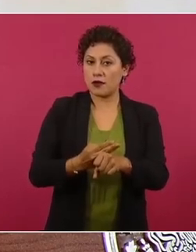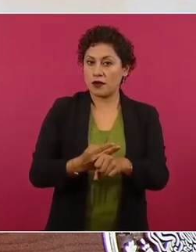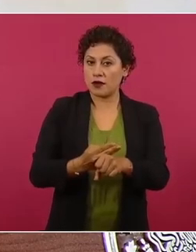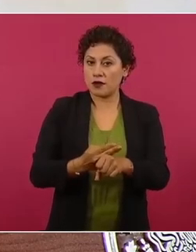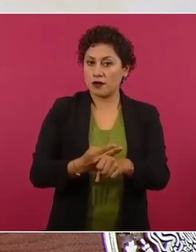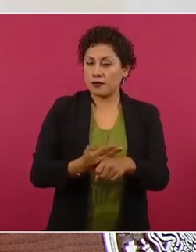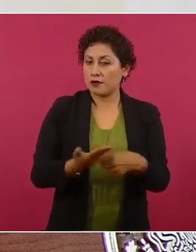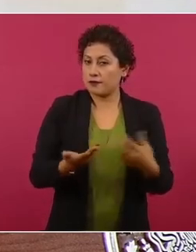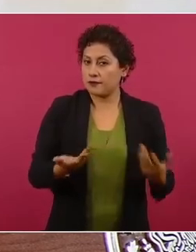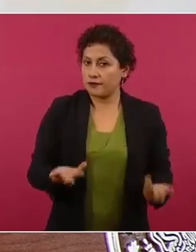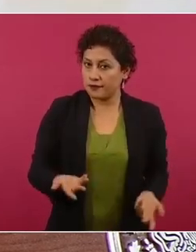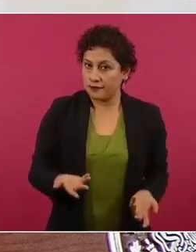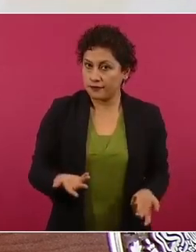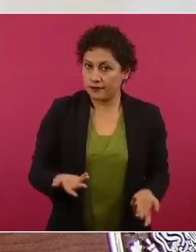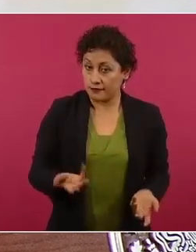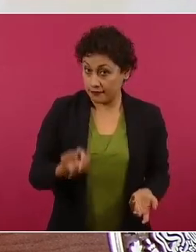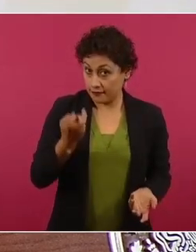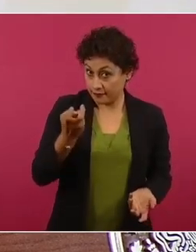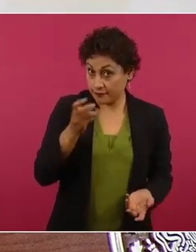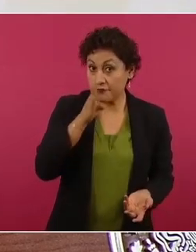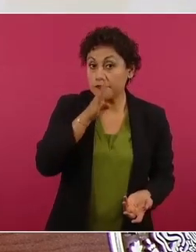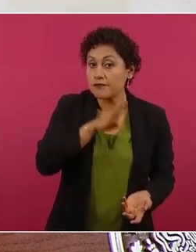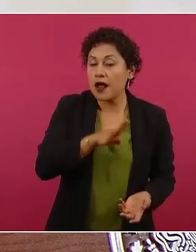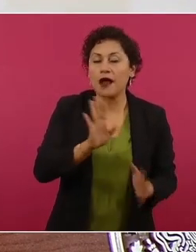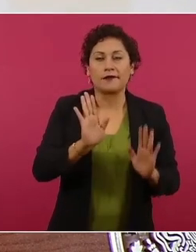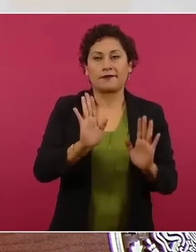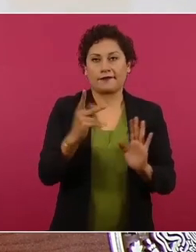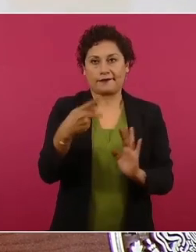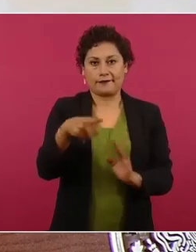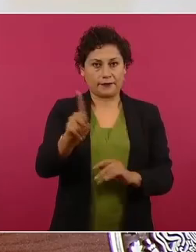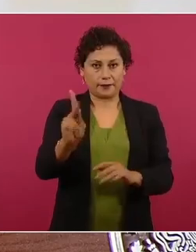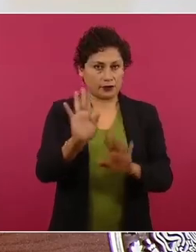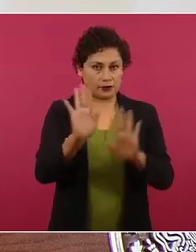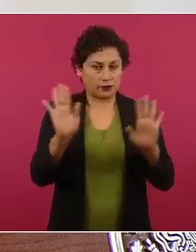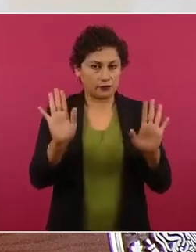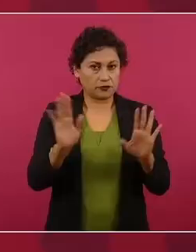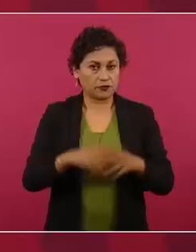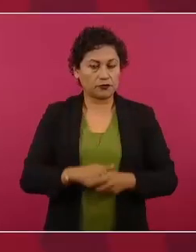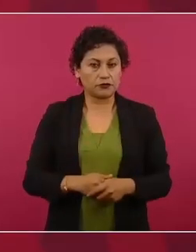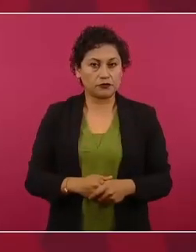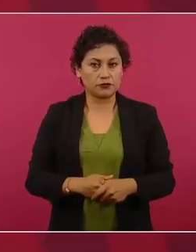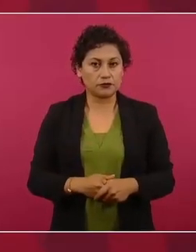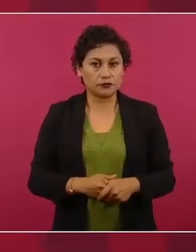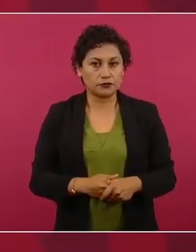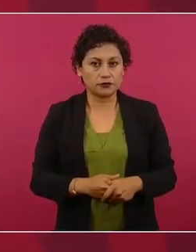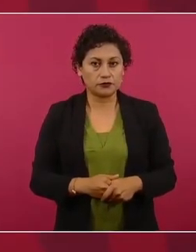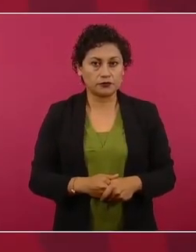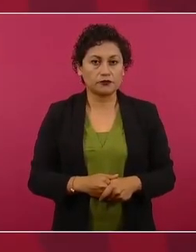dependientemente de que el juez